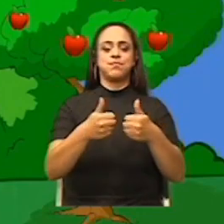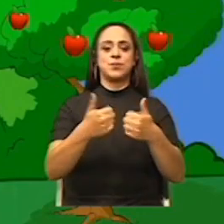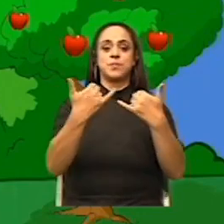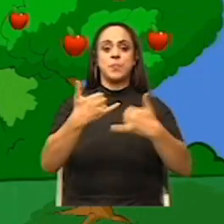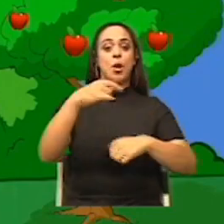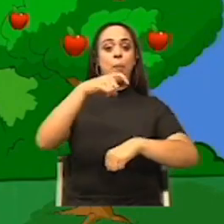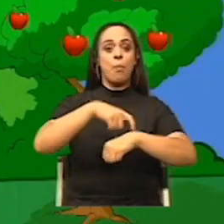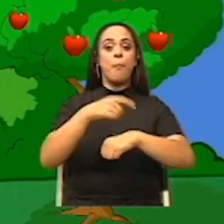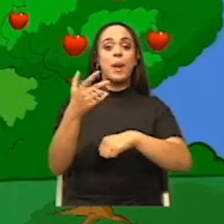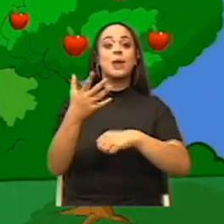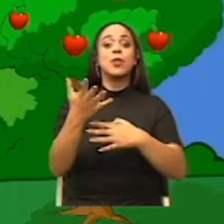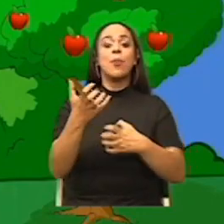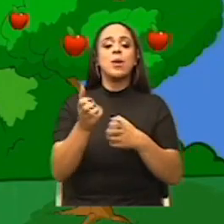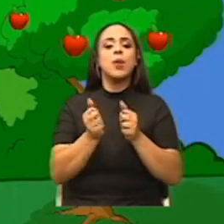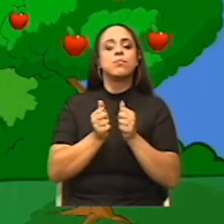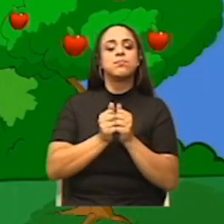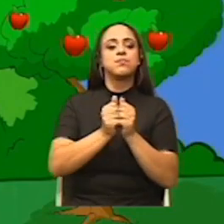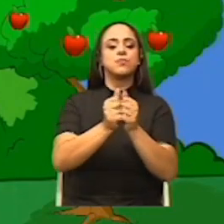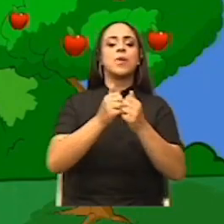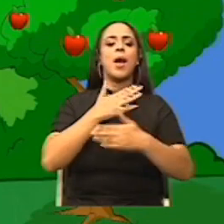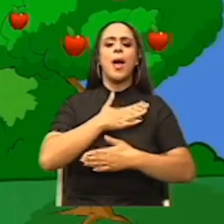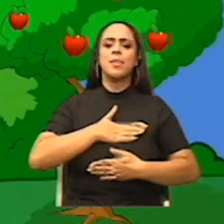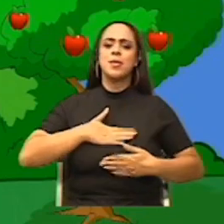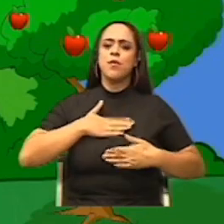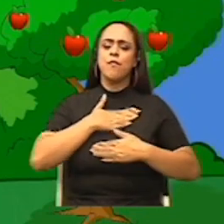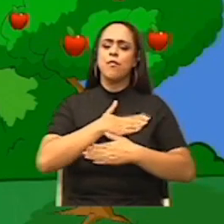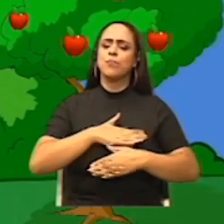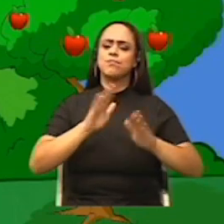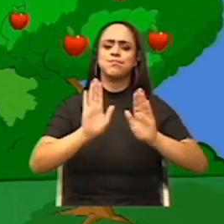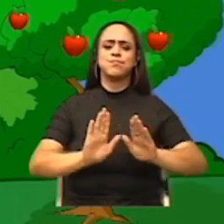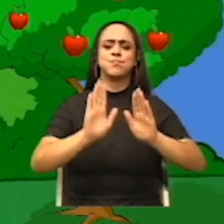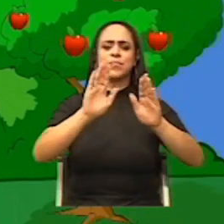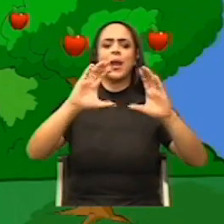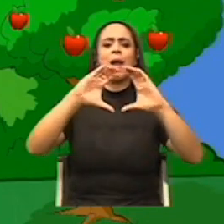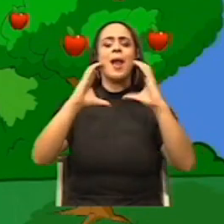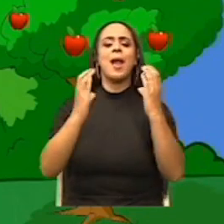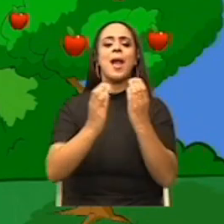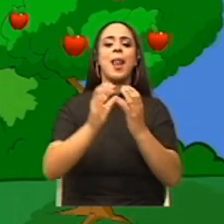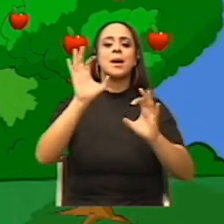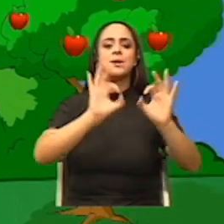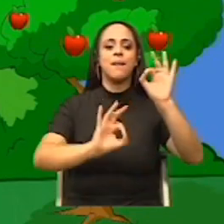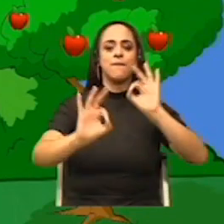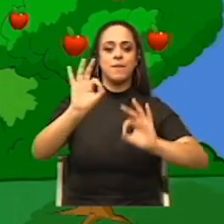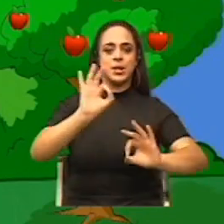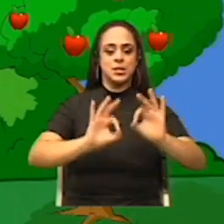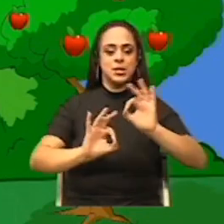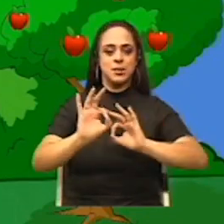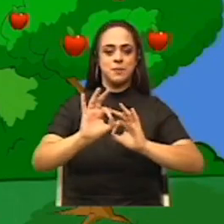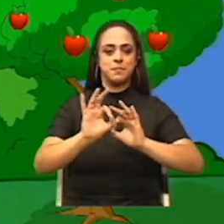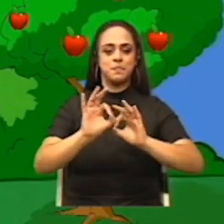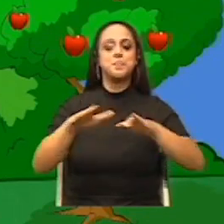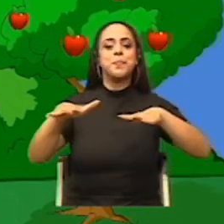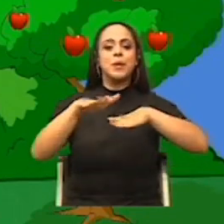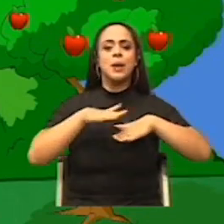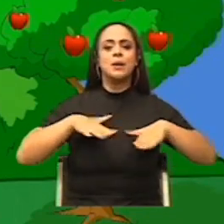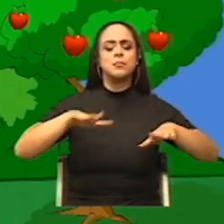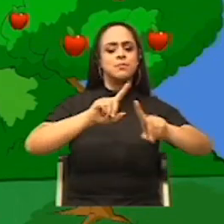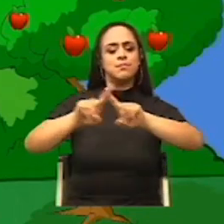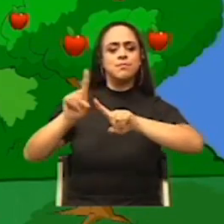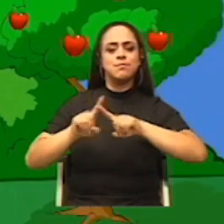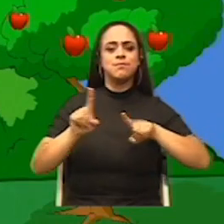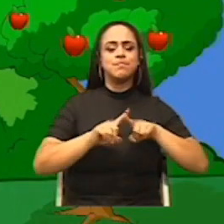quiero que me acompañen a disfrutar de una maravillosa clase de física. Un espacio diferente donde vamos a ampliar